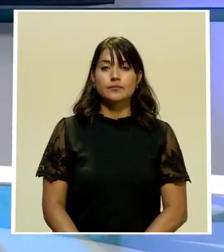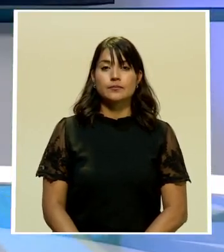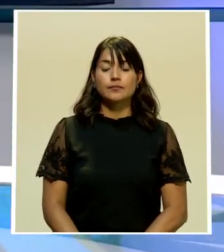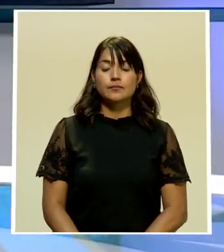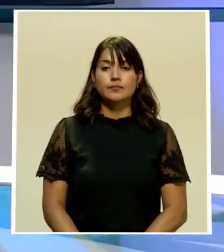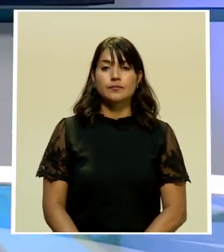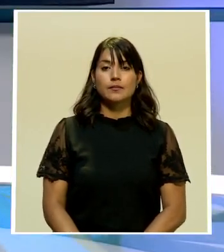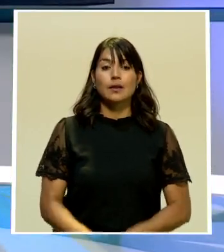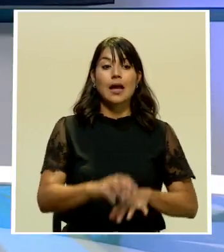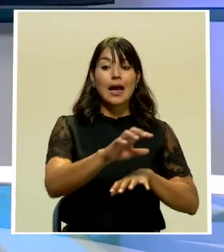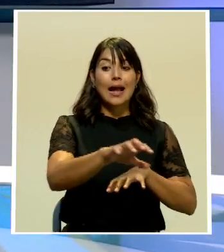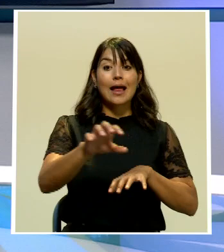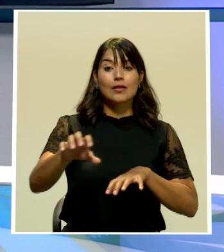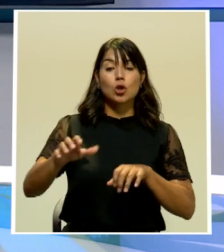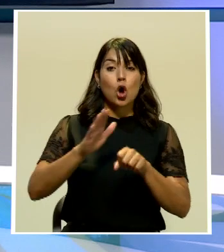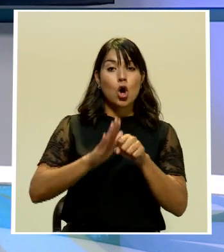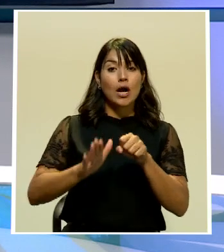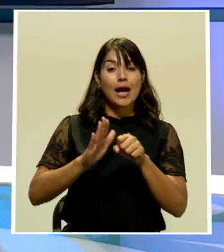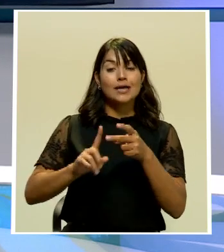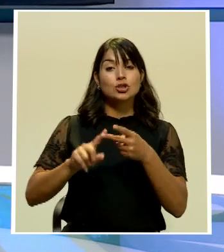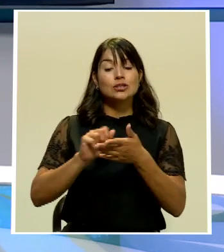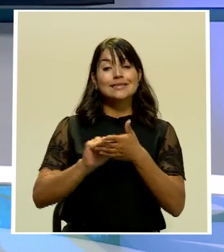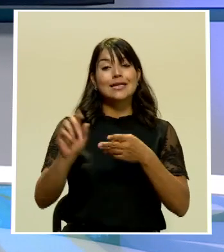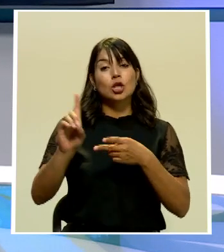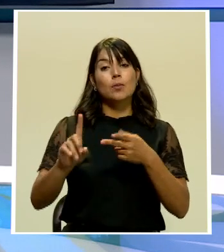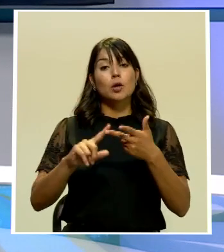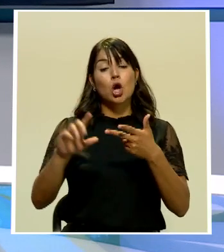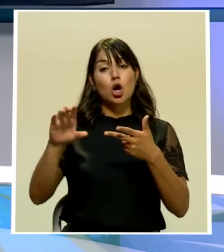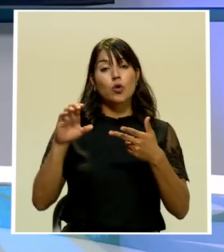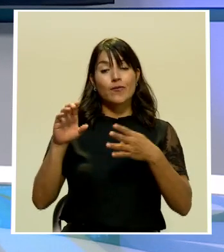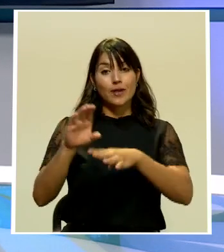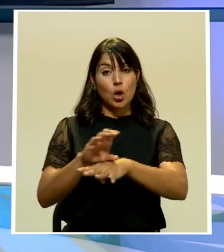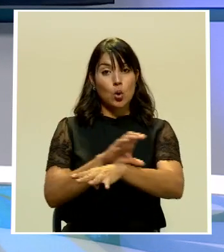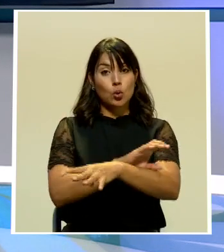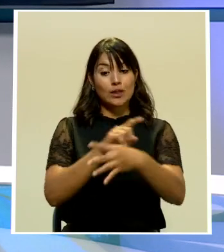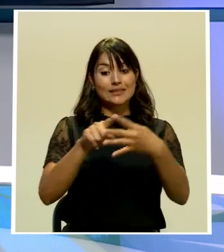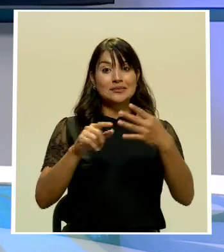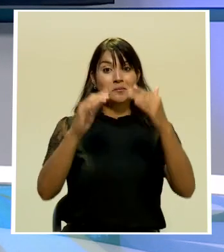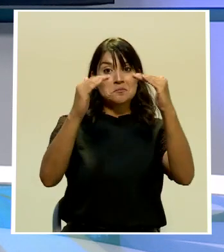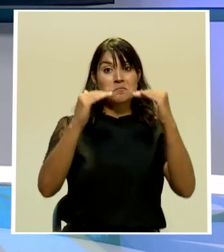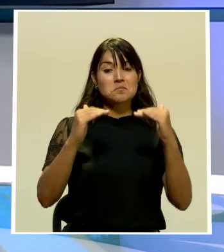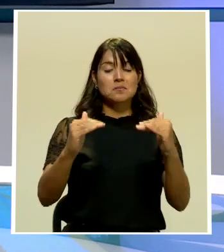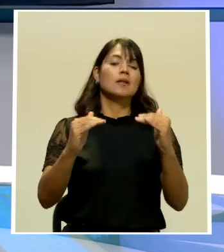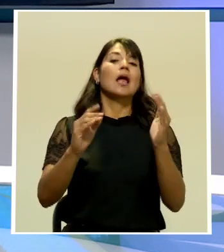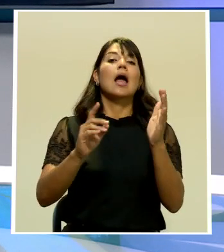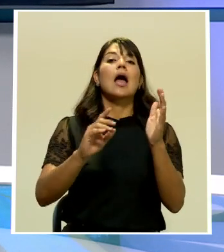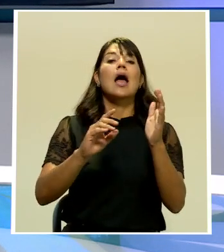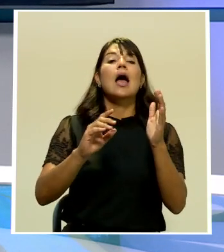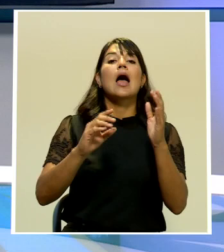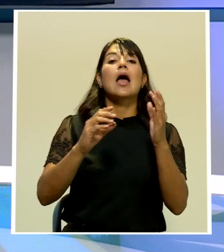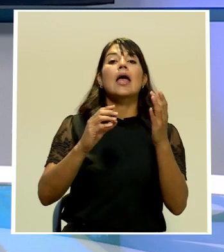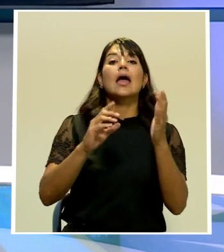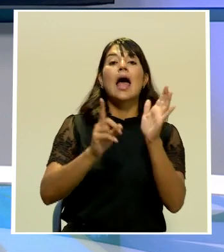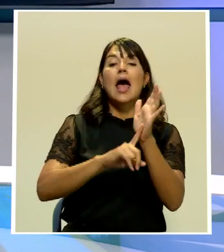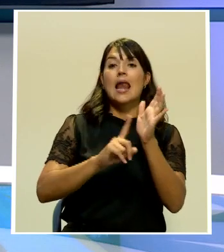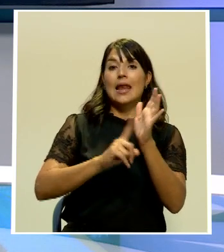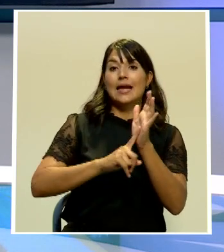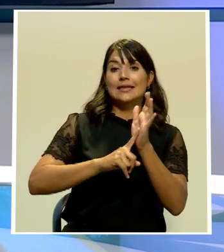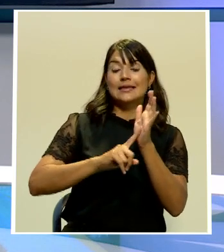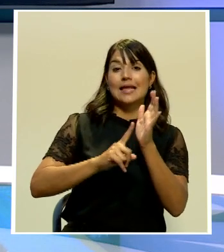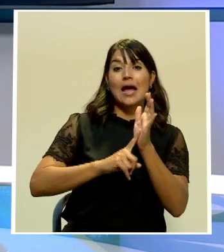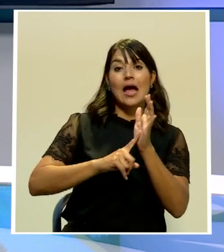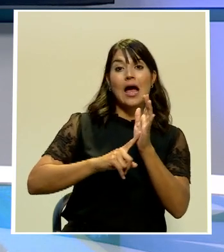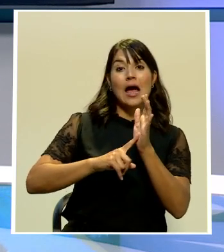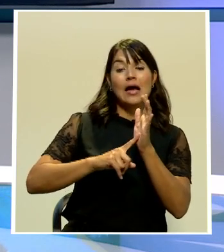los cantones de caña santo domingo curridabate y coronado bajaron de categoría naranja a amarilla por la COVID